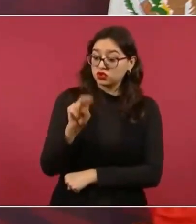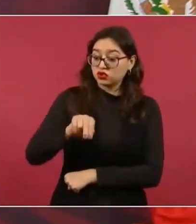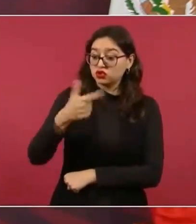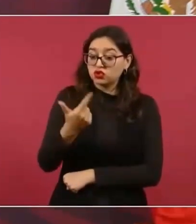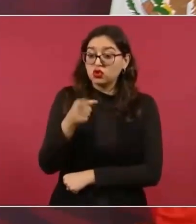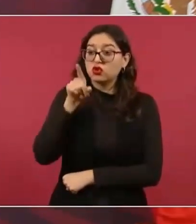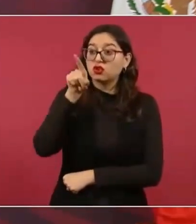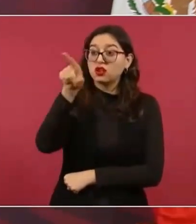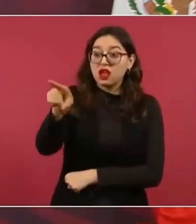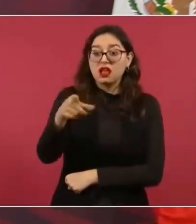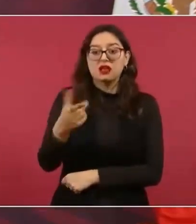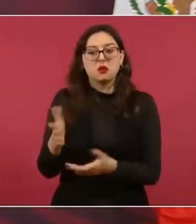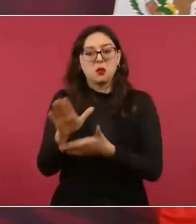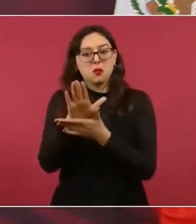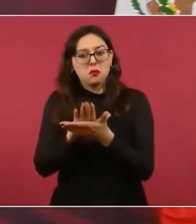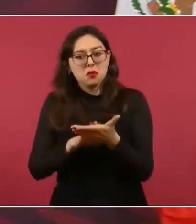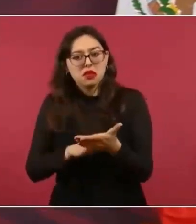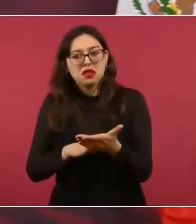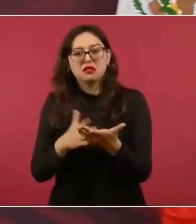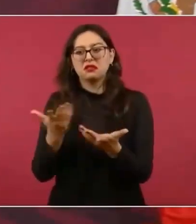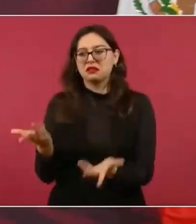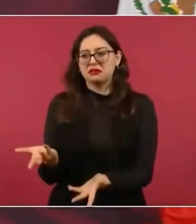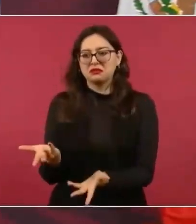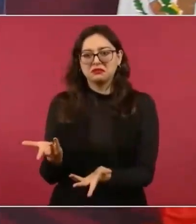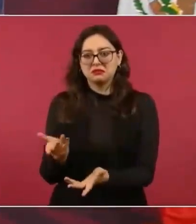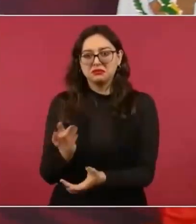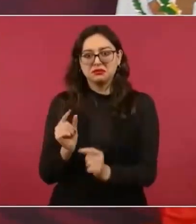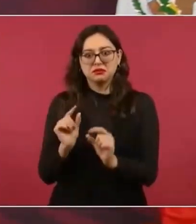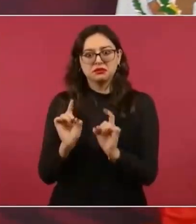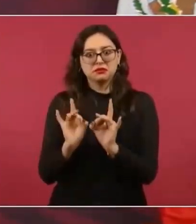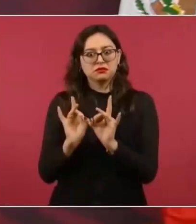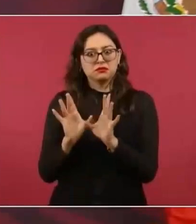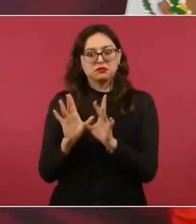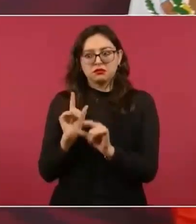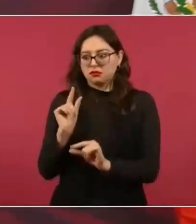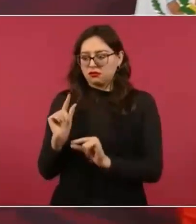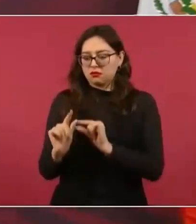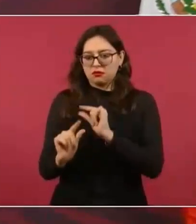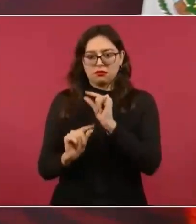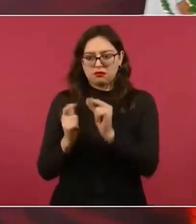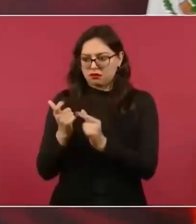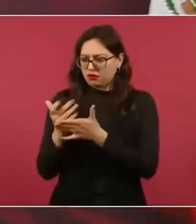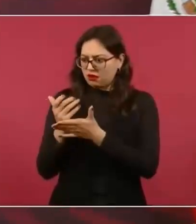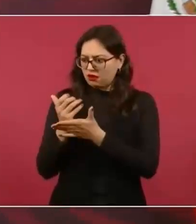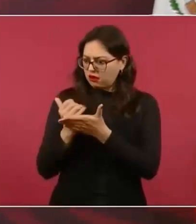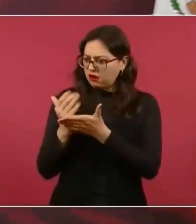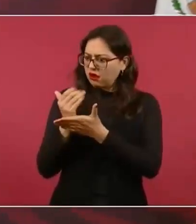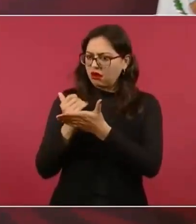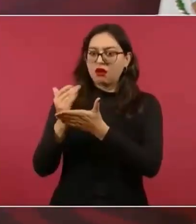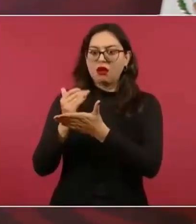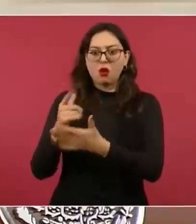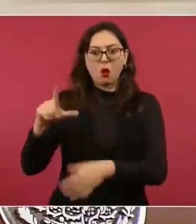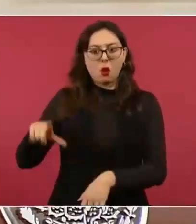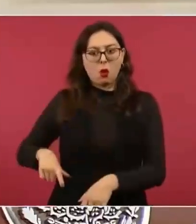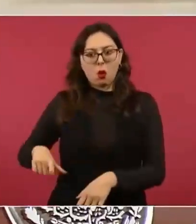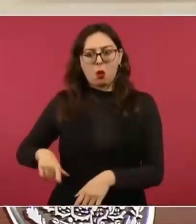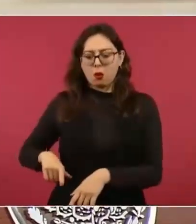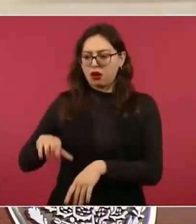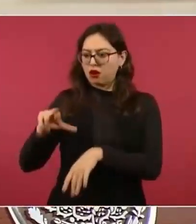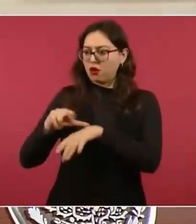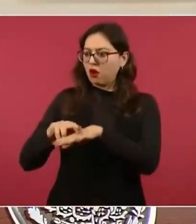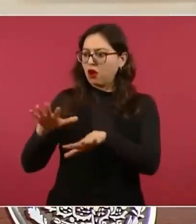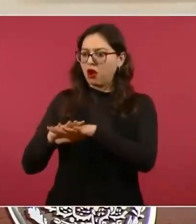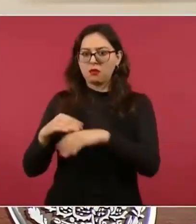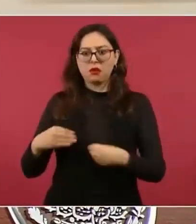en Pachuca. Y empieza a escalar, y escalar, y escalar. Llega el gobernador, y luego, a vivir a las